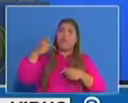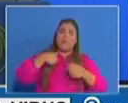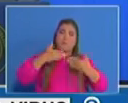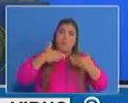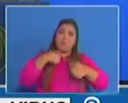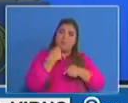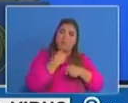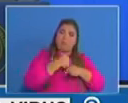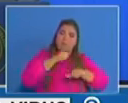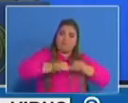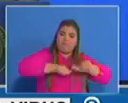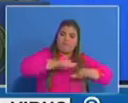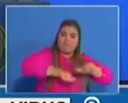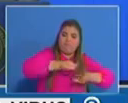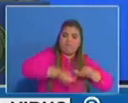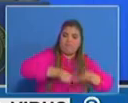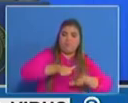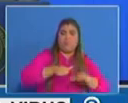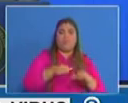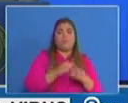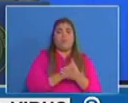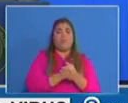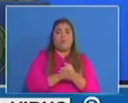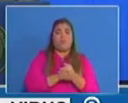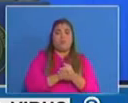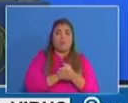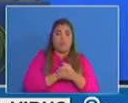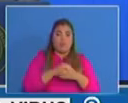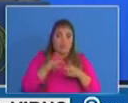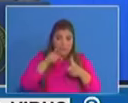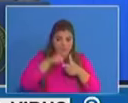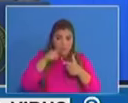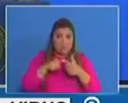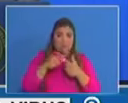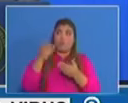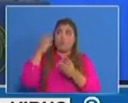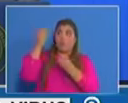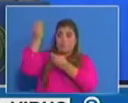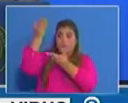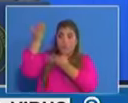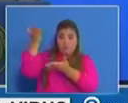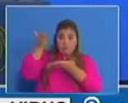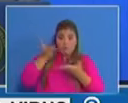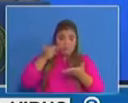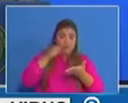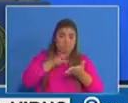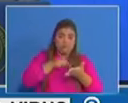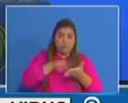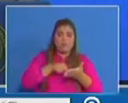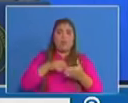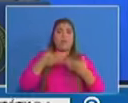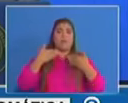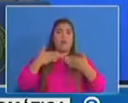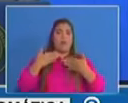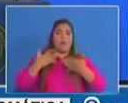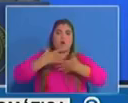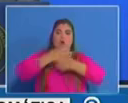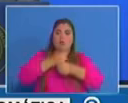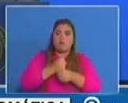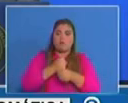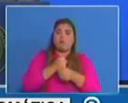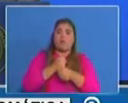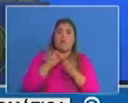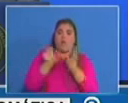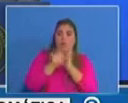nuevamente tomar no como base la fecha en que se había reportado la defunción sino la